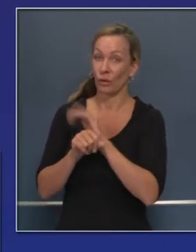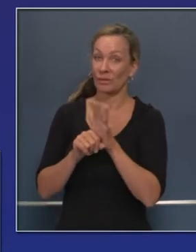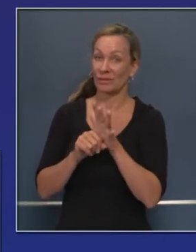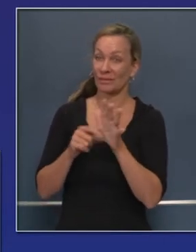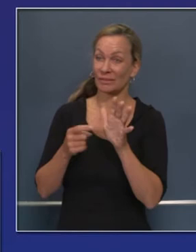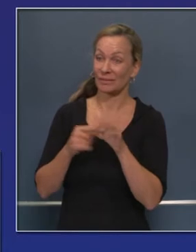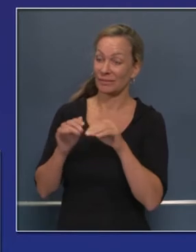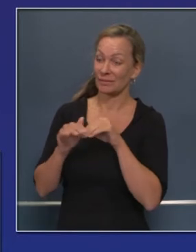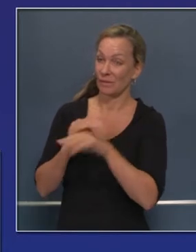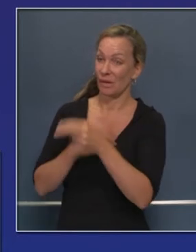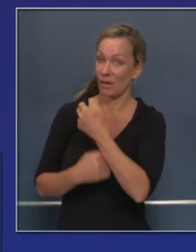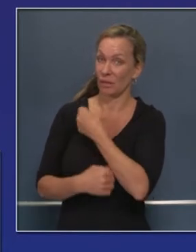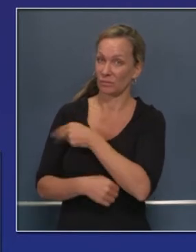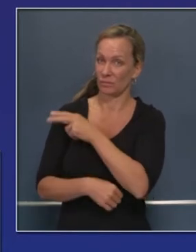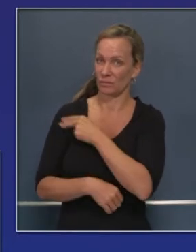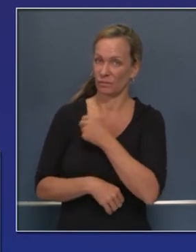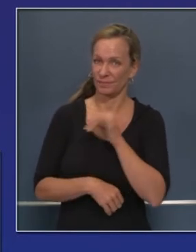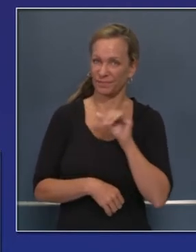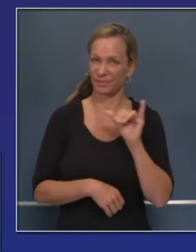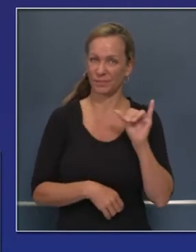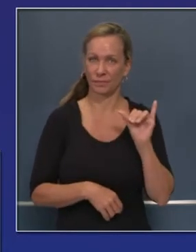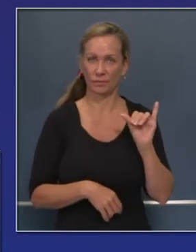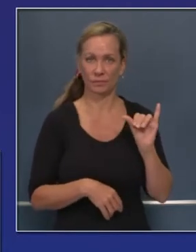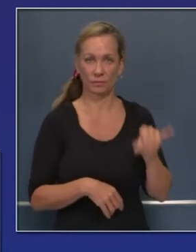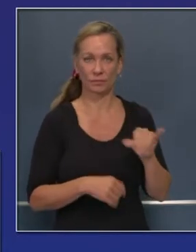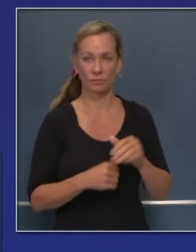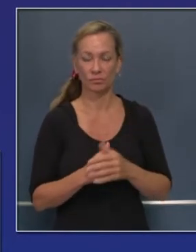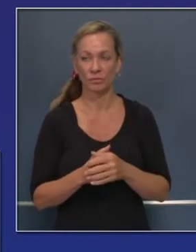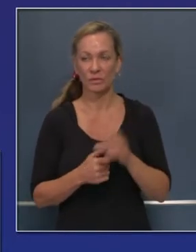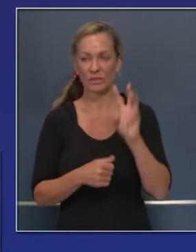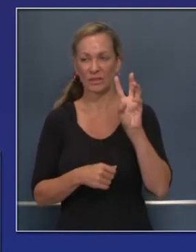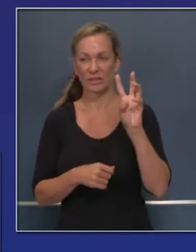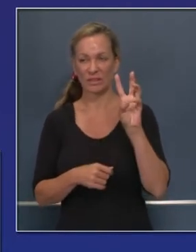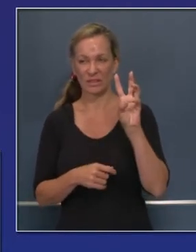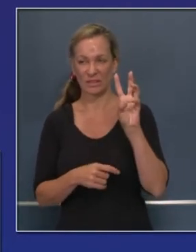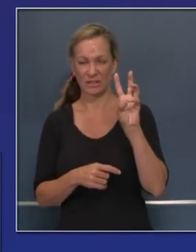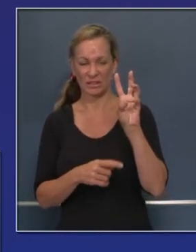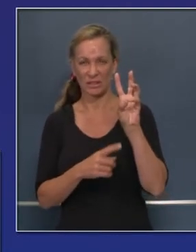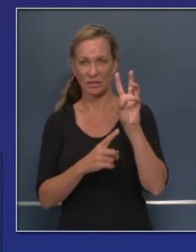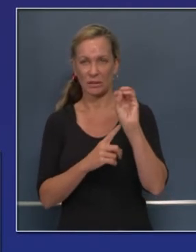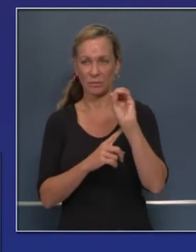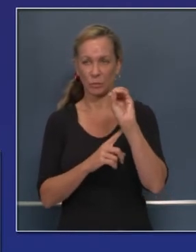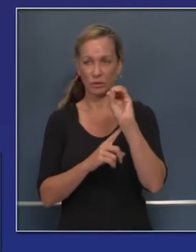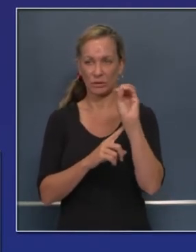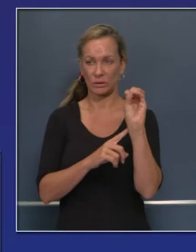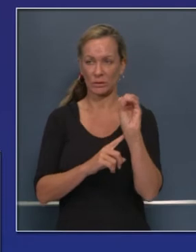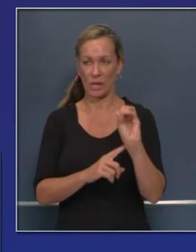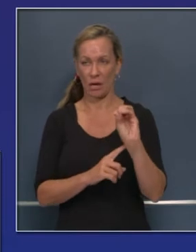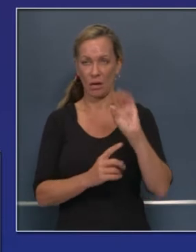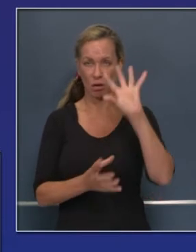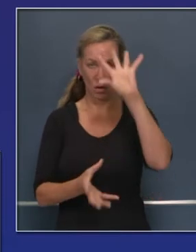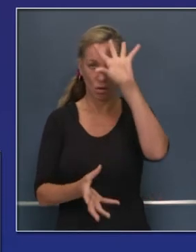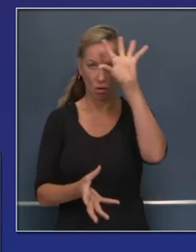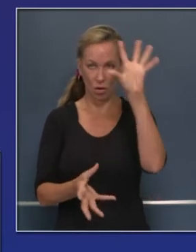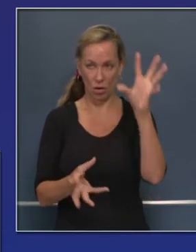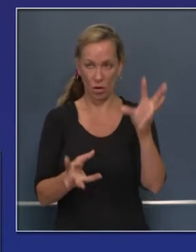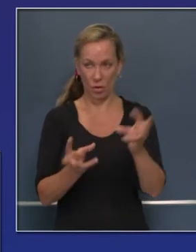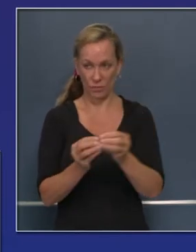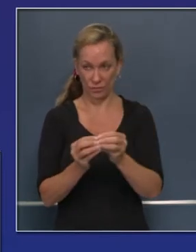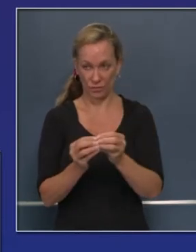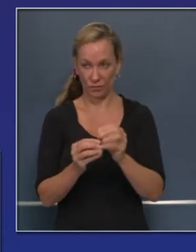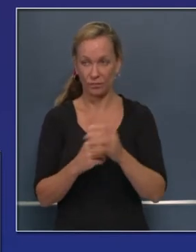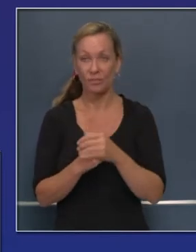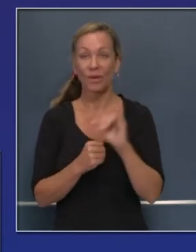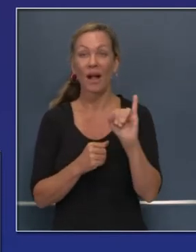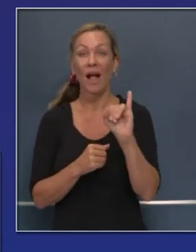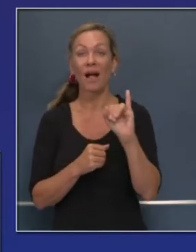representan en nuestro sistema de hospitales un 6 por ciento de la capacidad de hospitalizaciones.